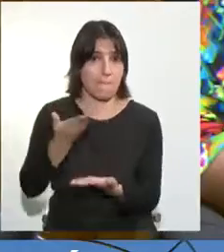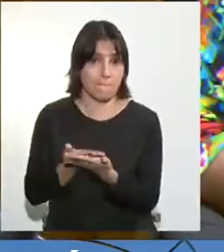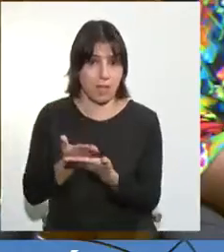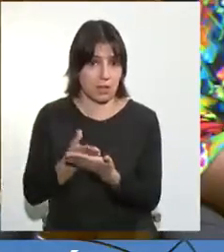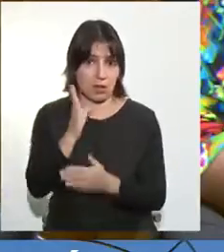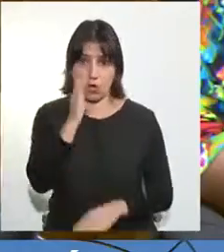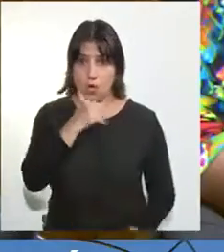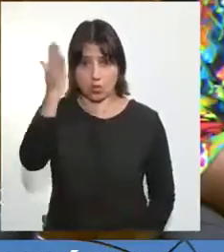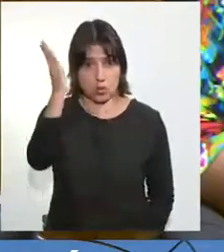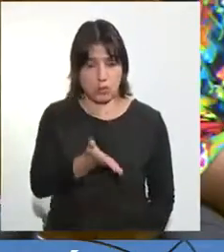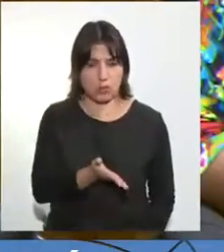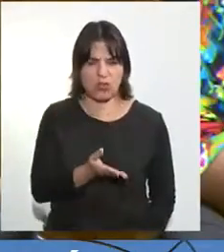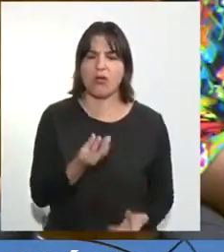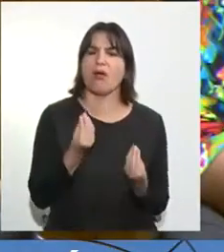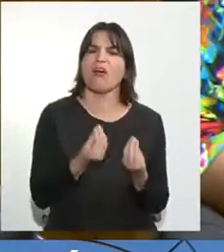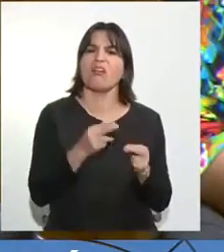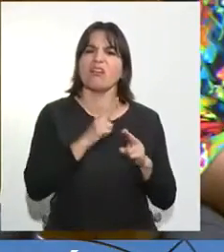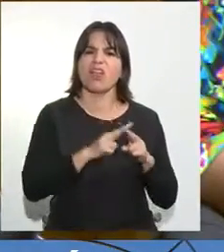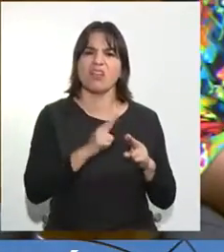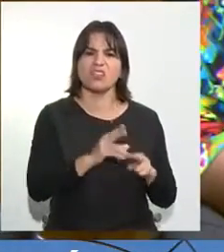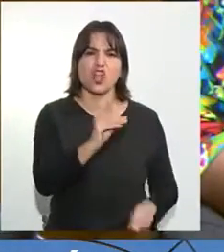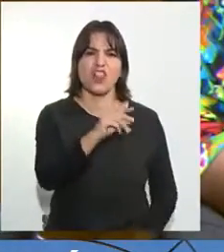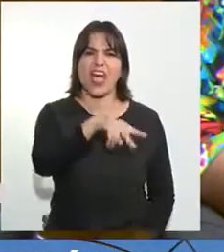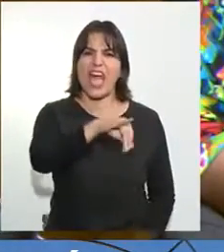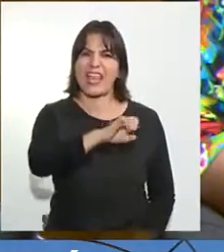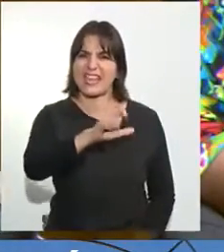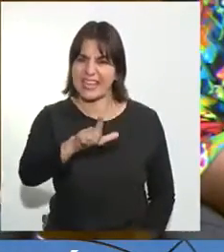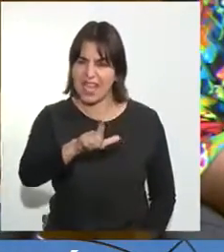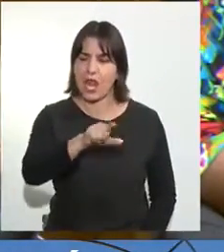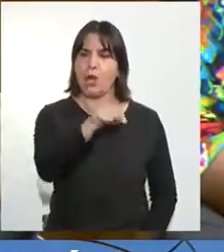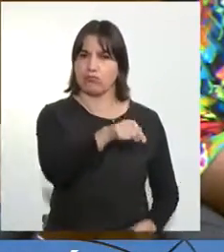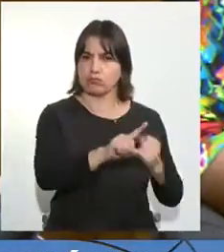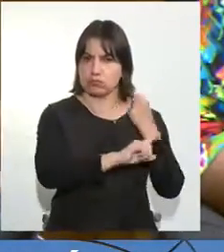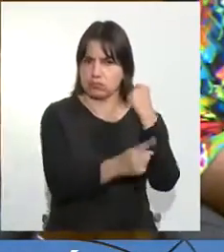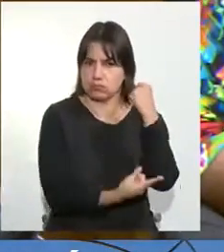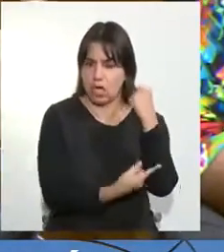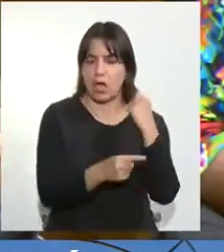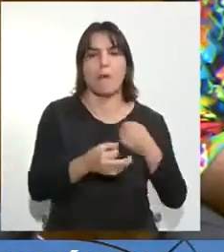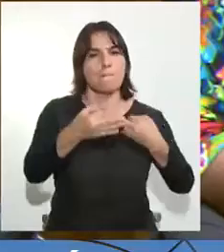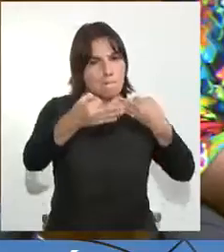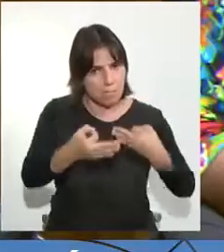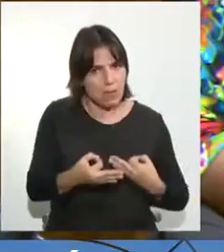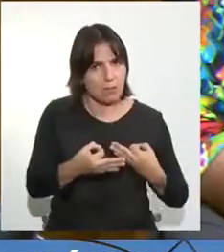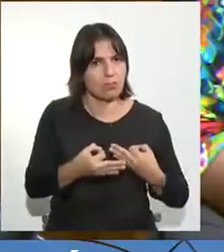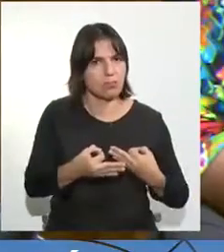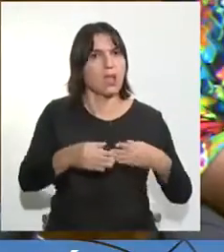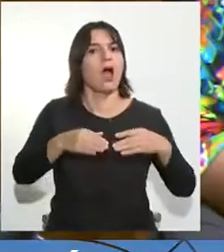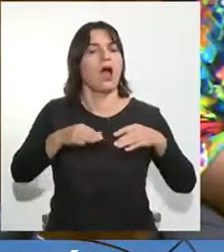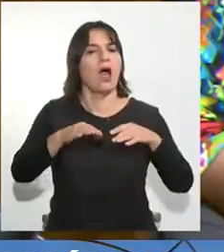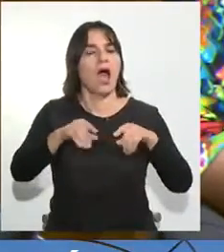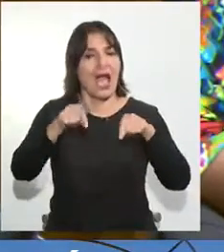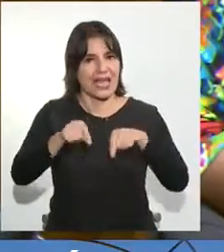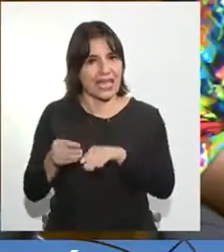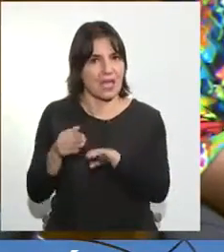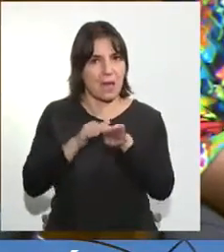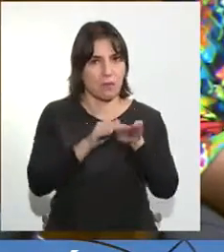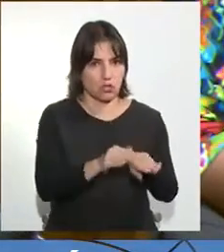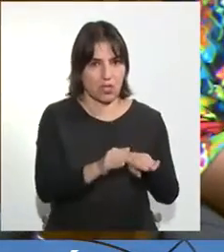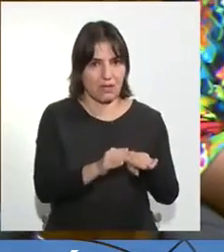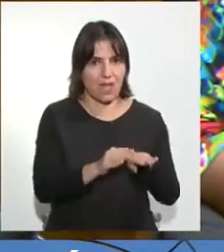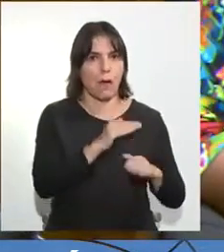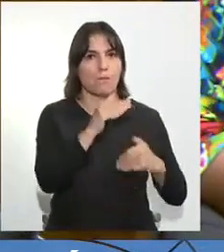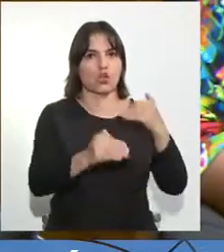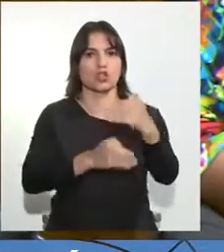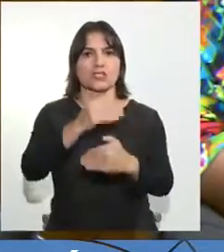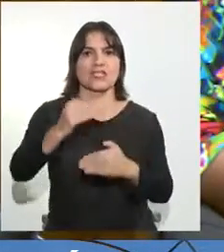lo han suspendido. ¿Y qué hizo Daniel Urrutia? Exactamente lo que aquí estamos apoyando y lo que nos pide el ministro, que saquemos los procesos